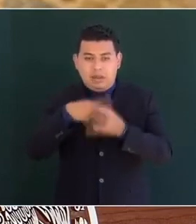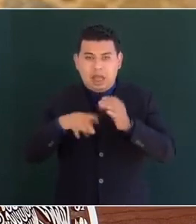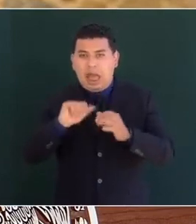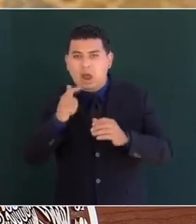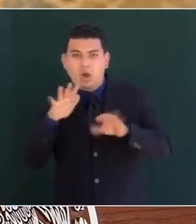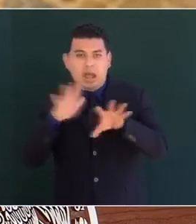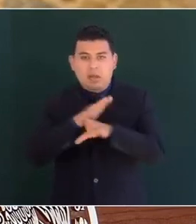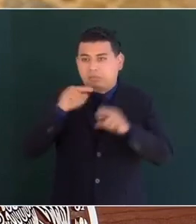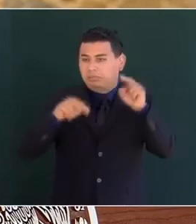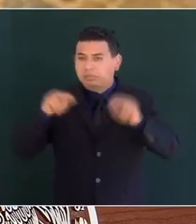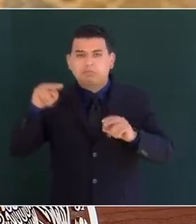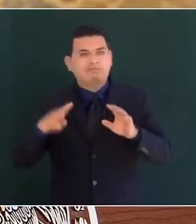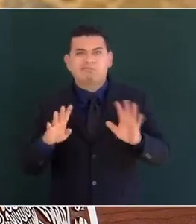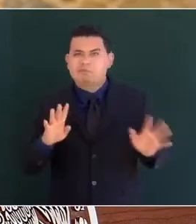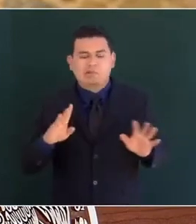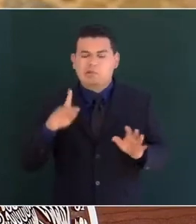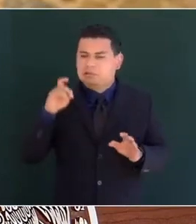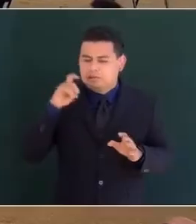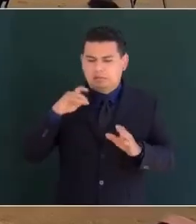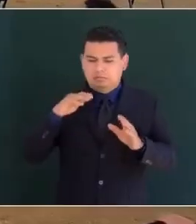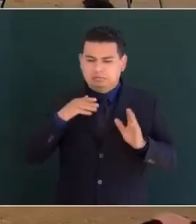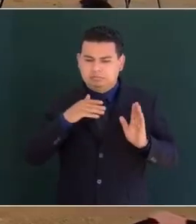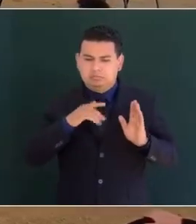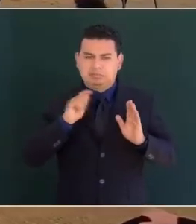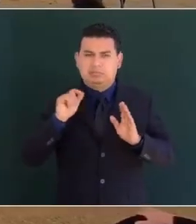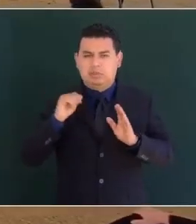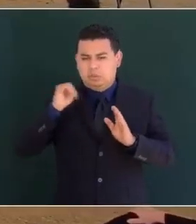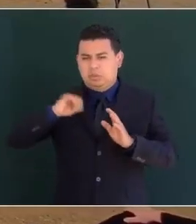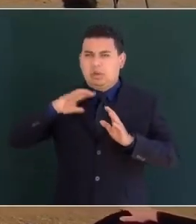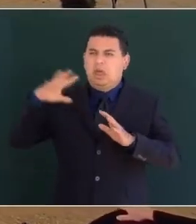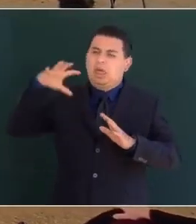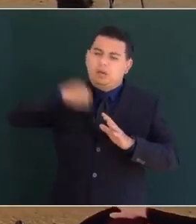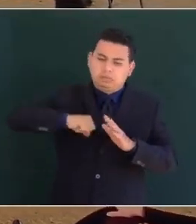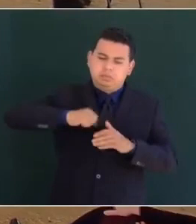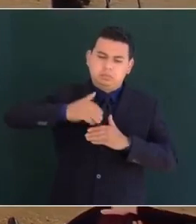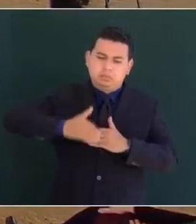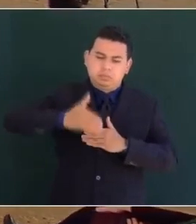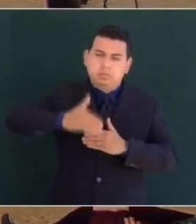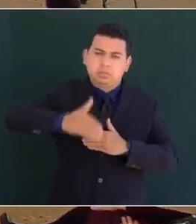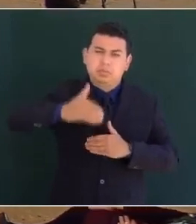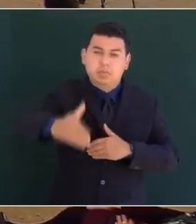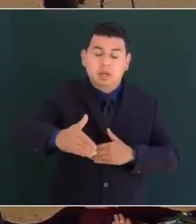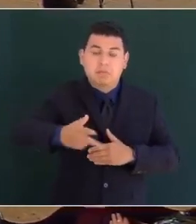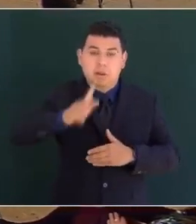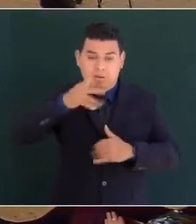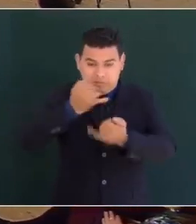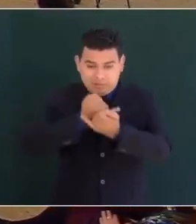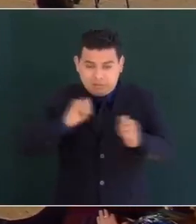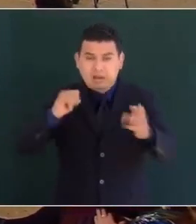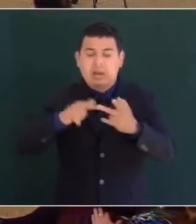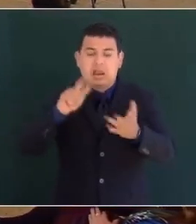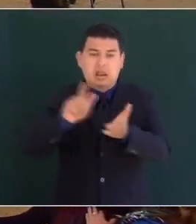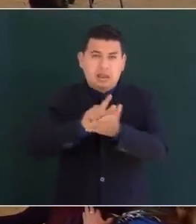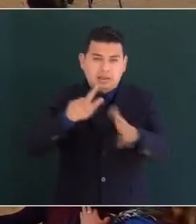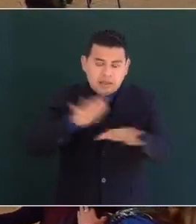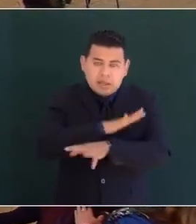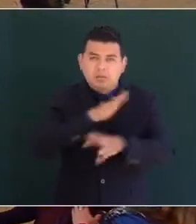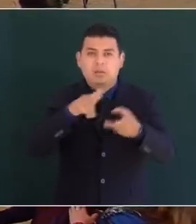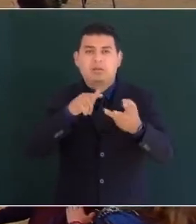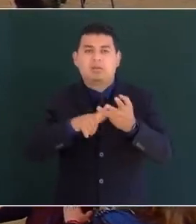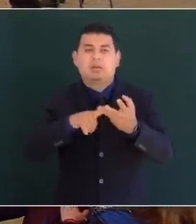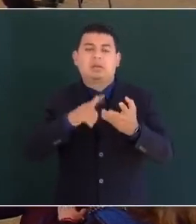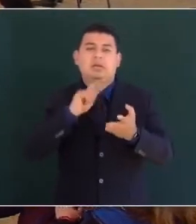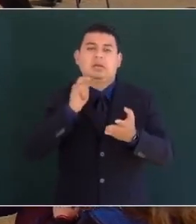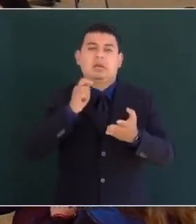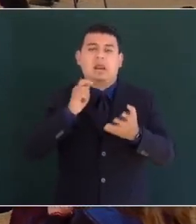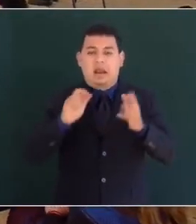establecida en la colonia la independencia la reforma y la primera